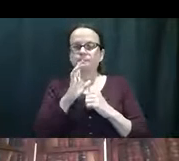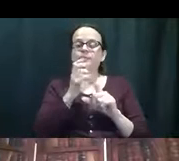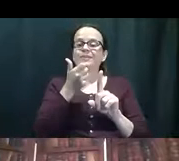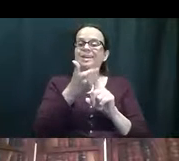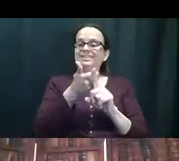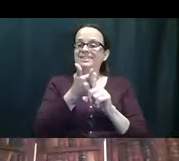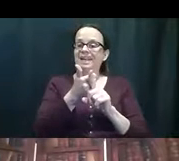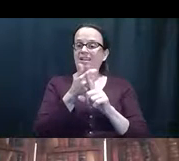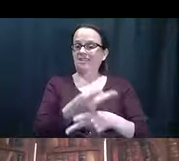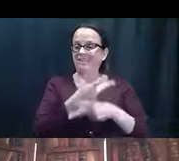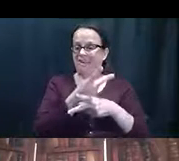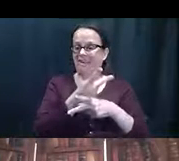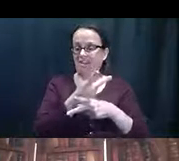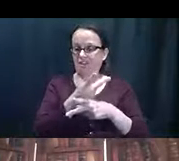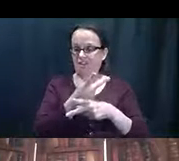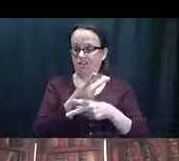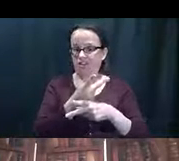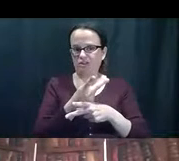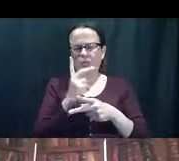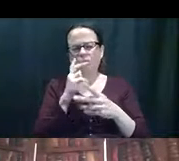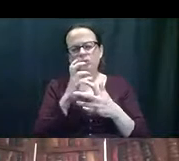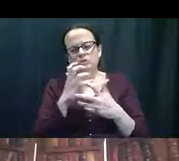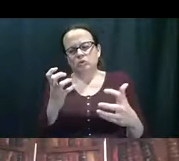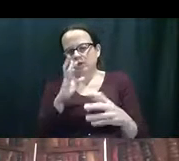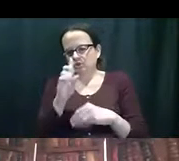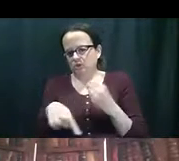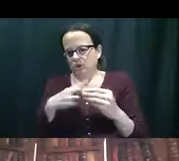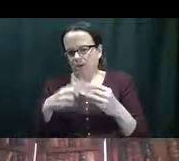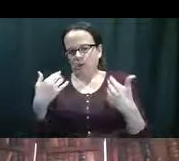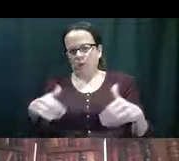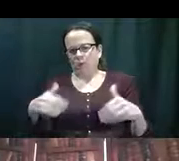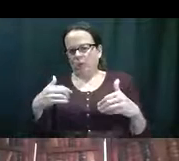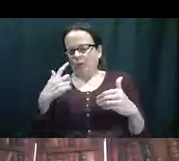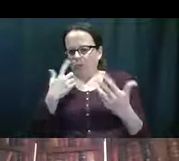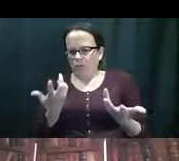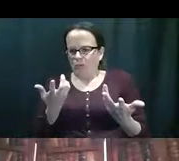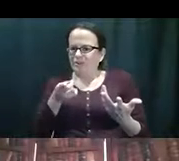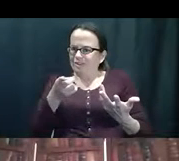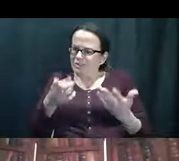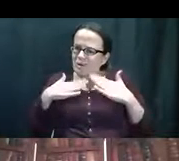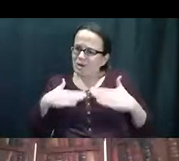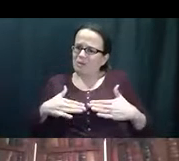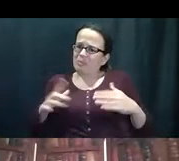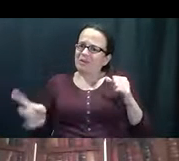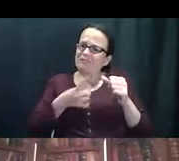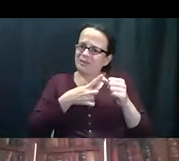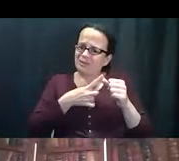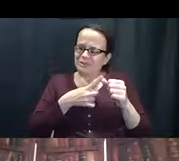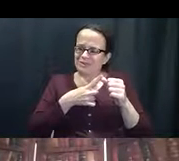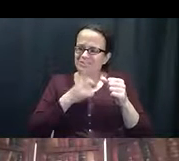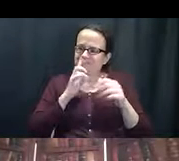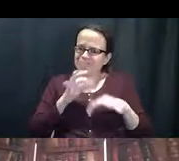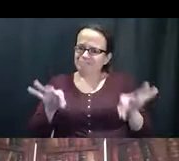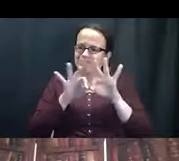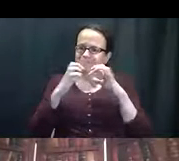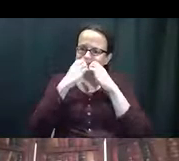Entonces, la persona, pues, eh, eh, el cuido, cuido propio, no hay, no, no puedo mencionar porque es una cosa, eh,